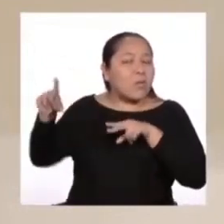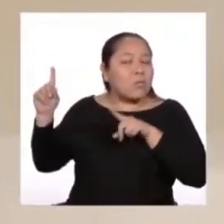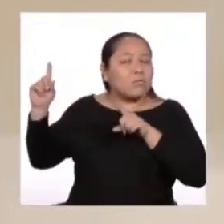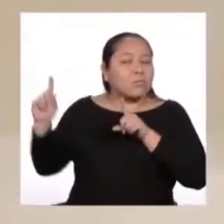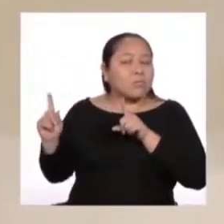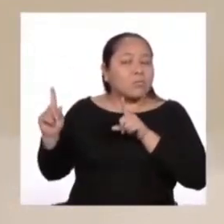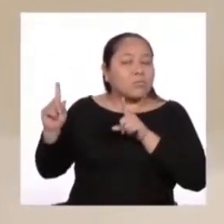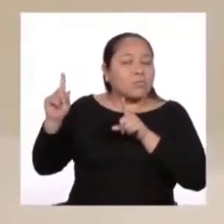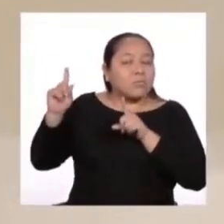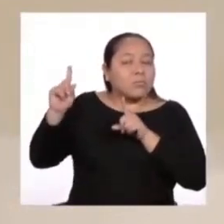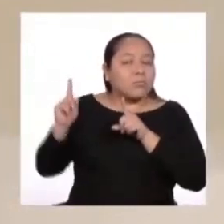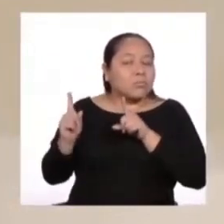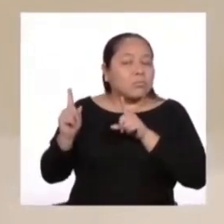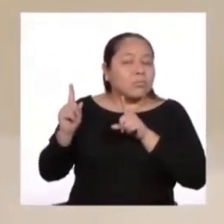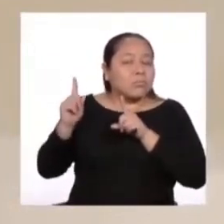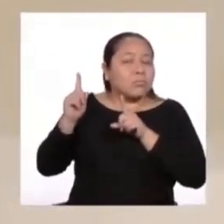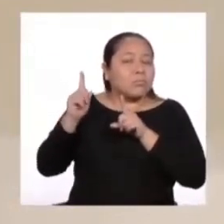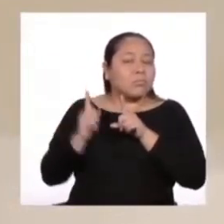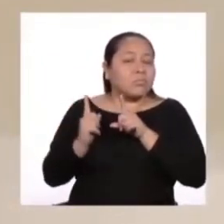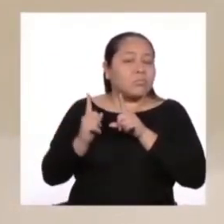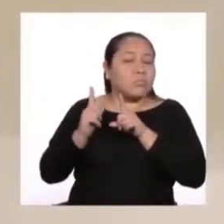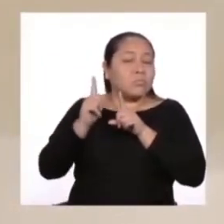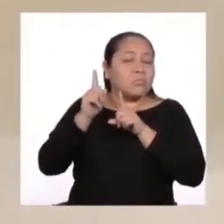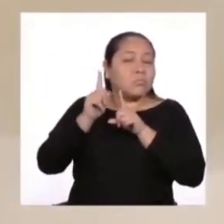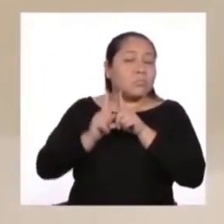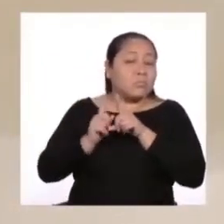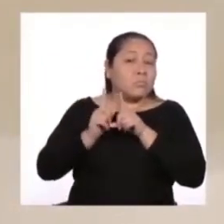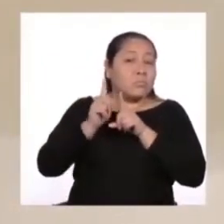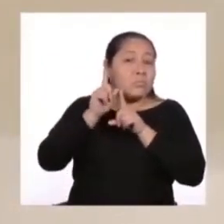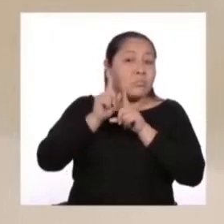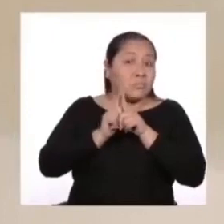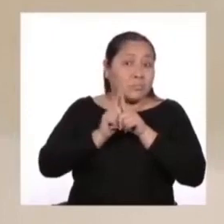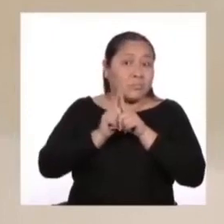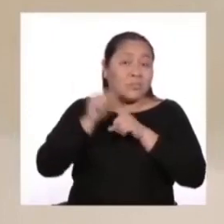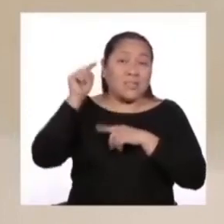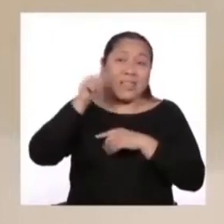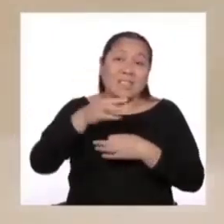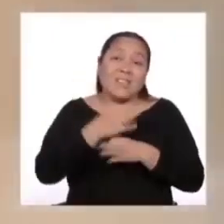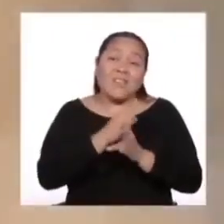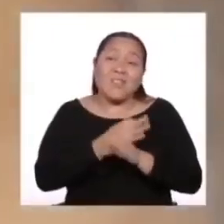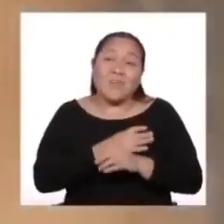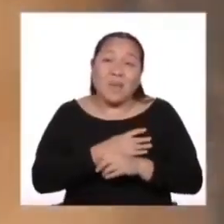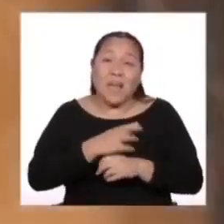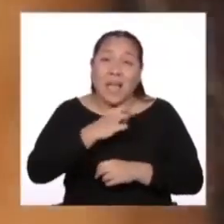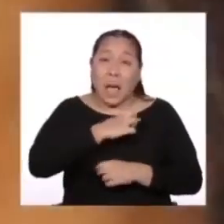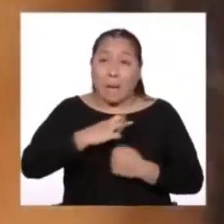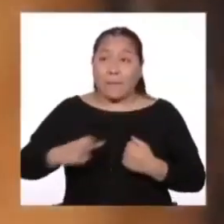un poco más cerca. De esta manera, el principito domesticó al zorro.